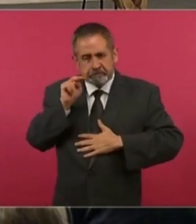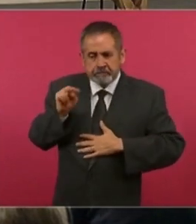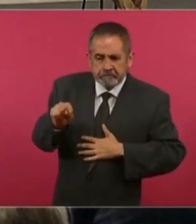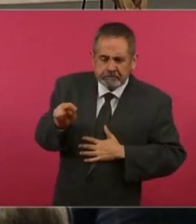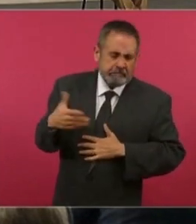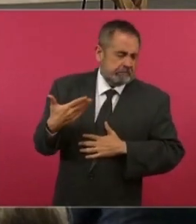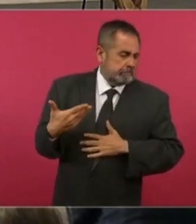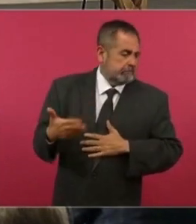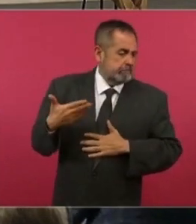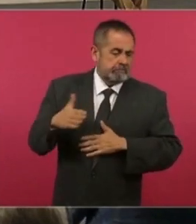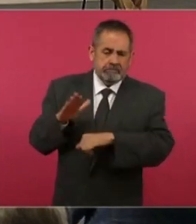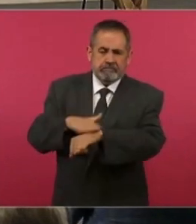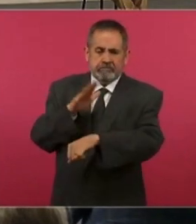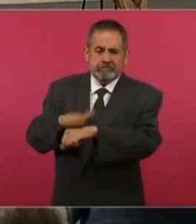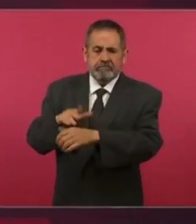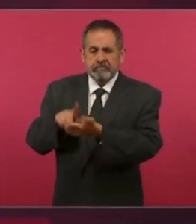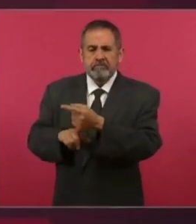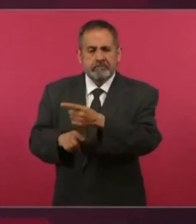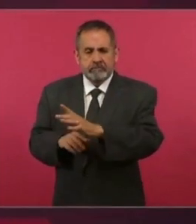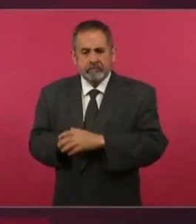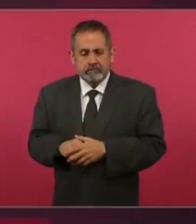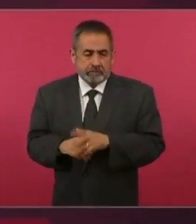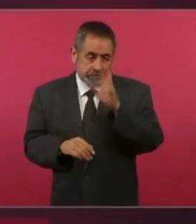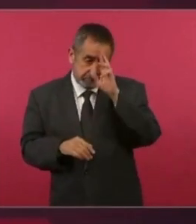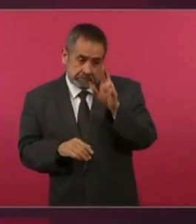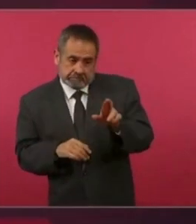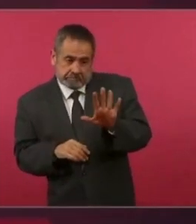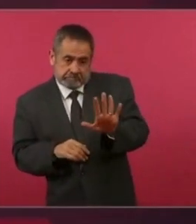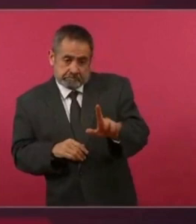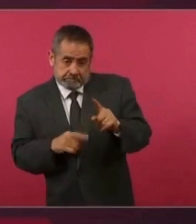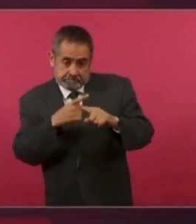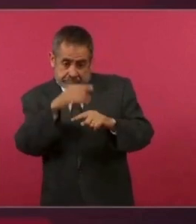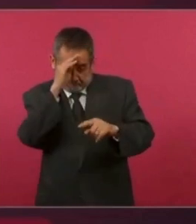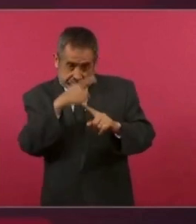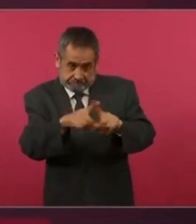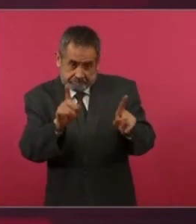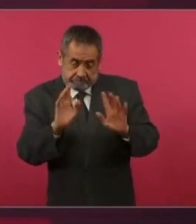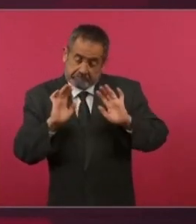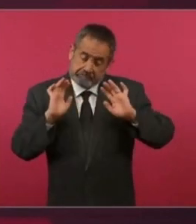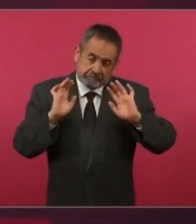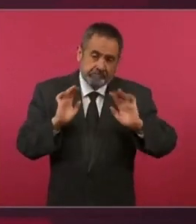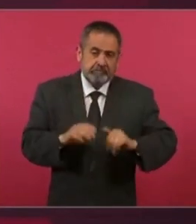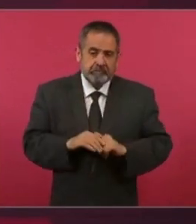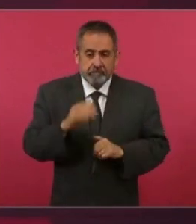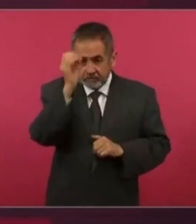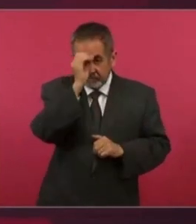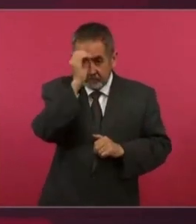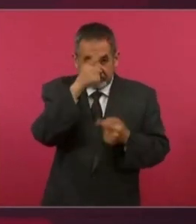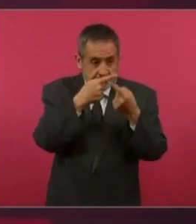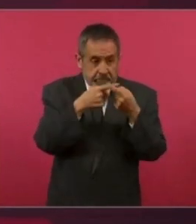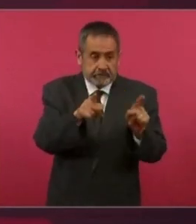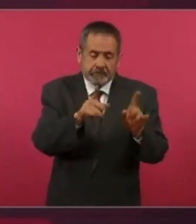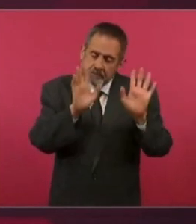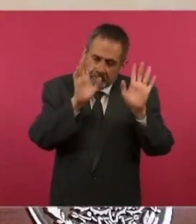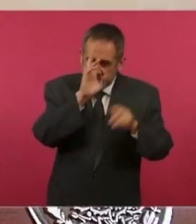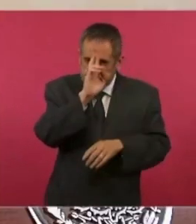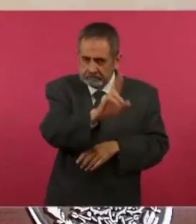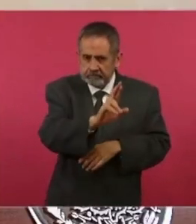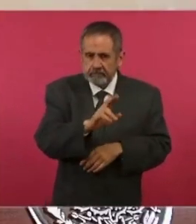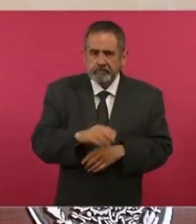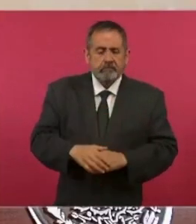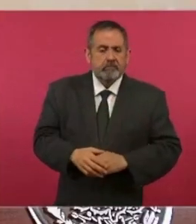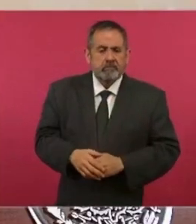respeto a quienes opinan de manera distinta.